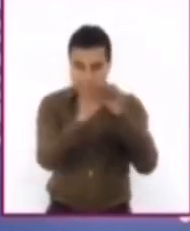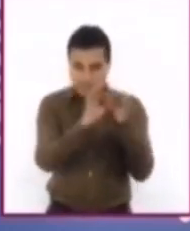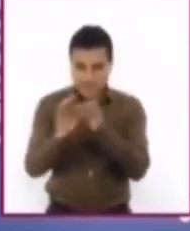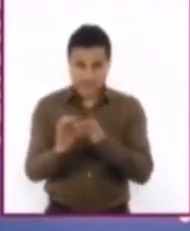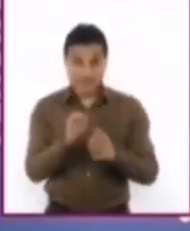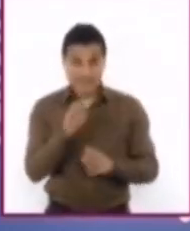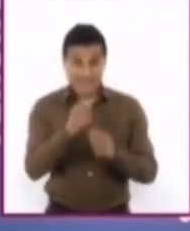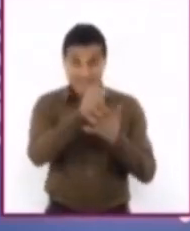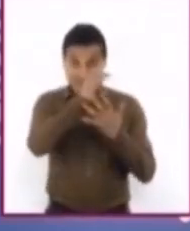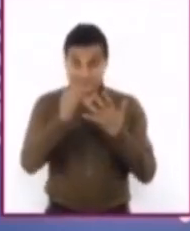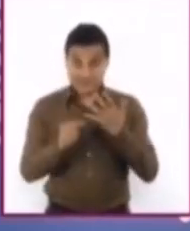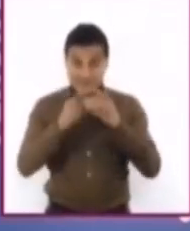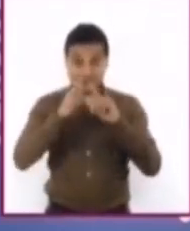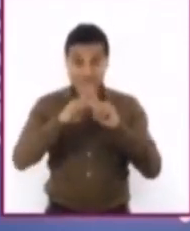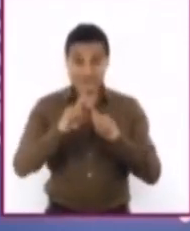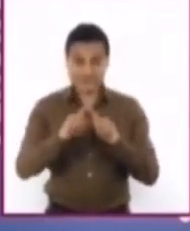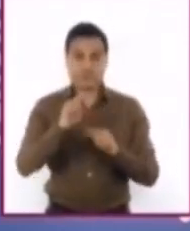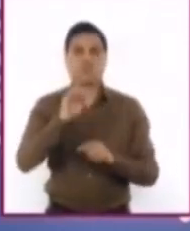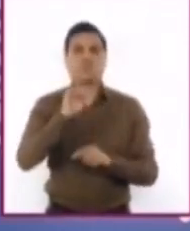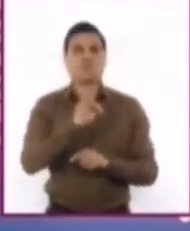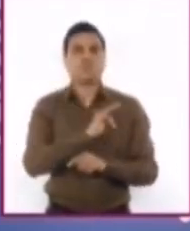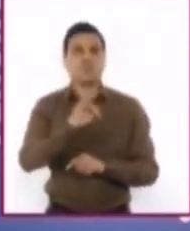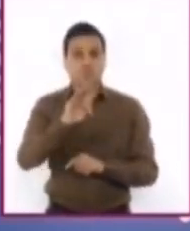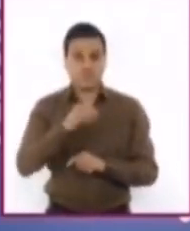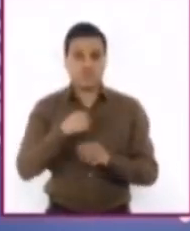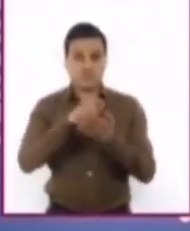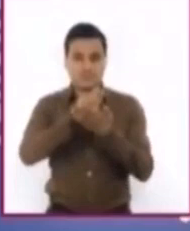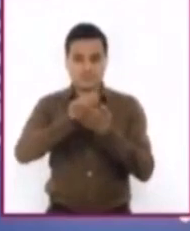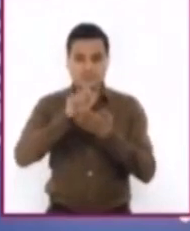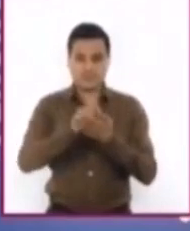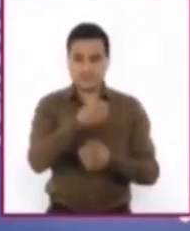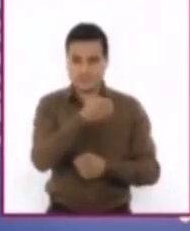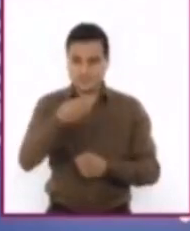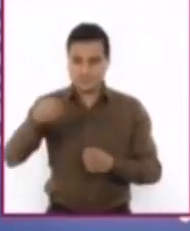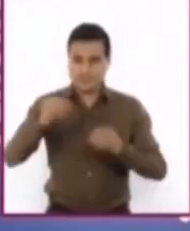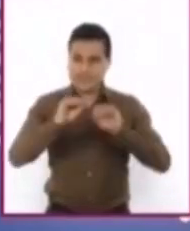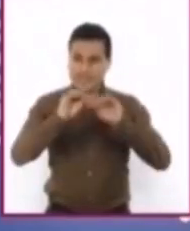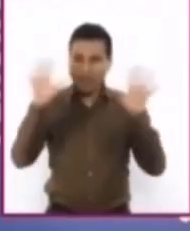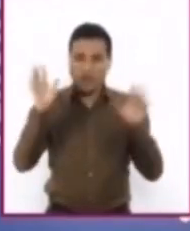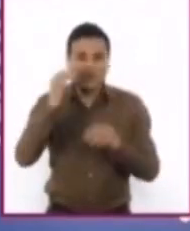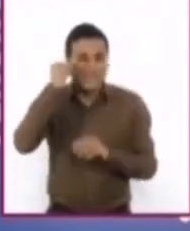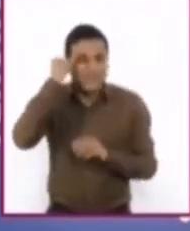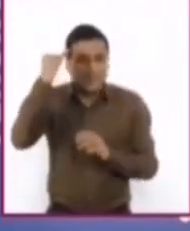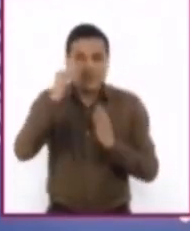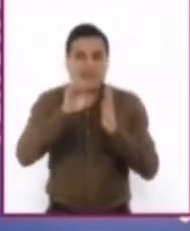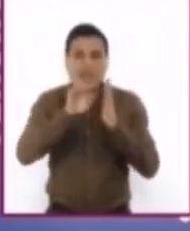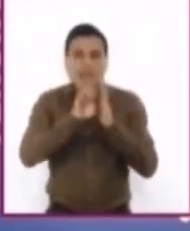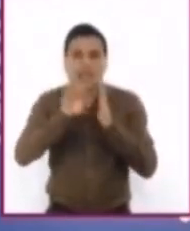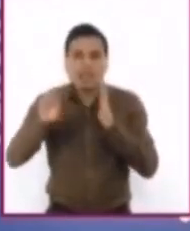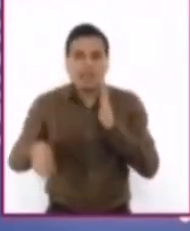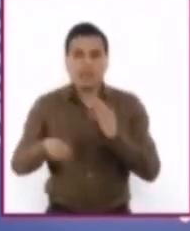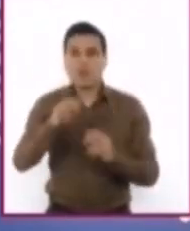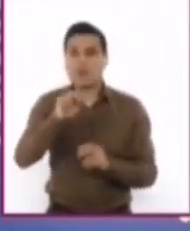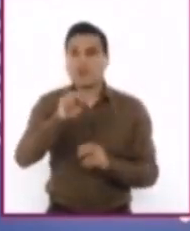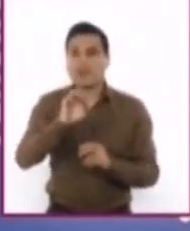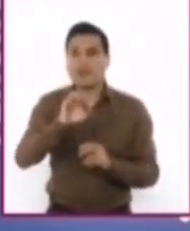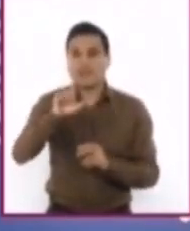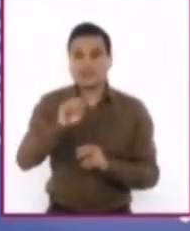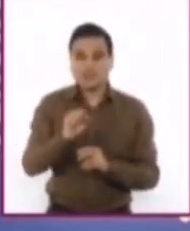lingüísticos le dan cohesión y coherencia a nuestro discurso. ¿Se imaginan qué pasaría si no existieran estos recursos?